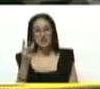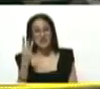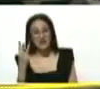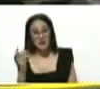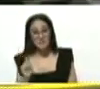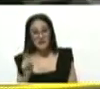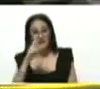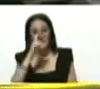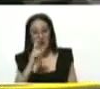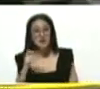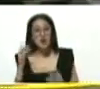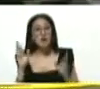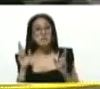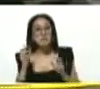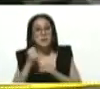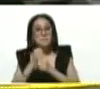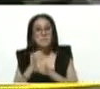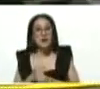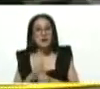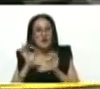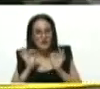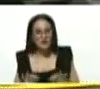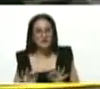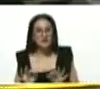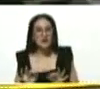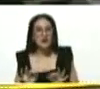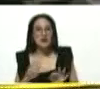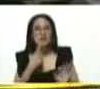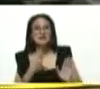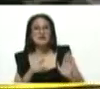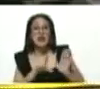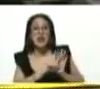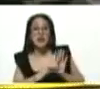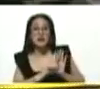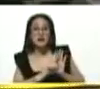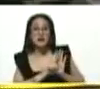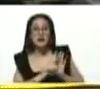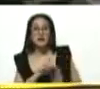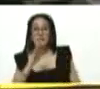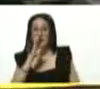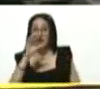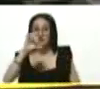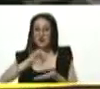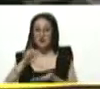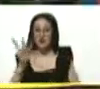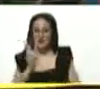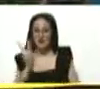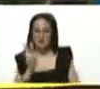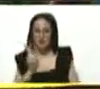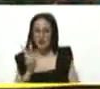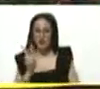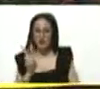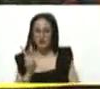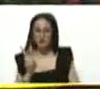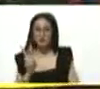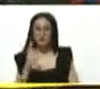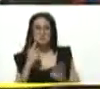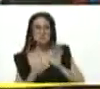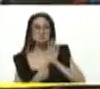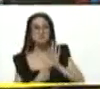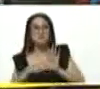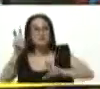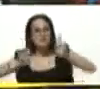Estamos esperando que oficialmente, como manda la ley, el Banco Central de Venezuela, dé a conocer las